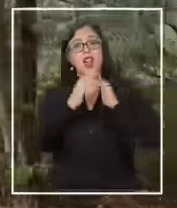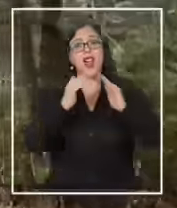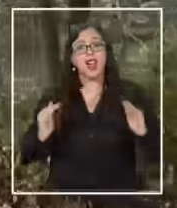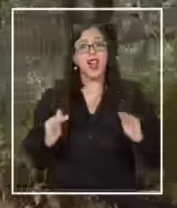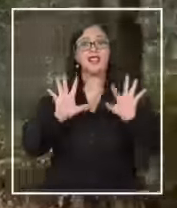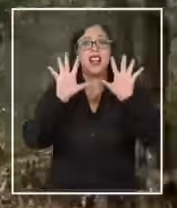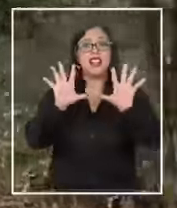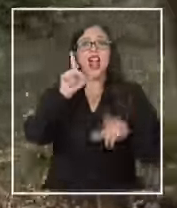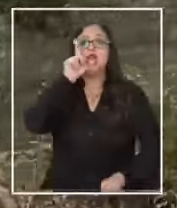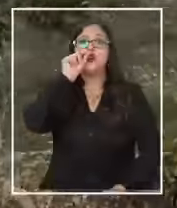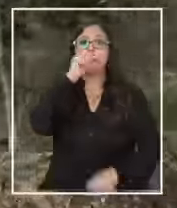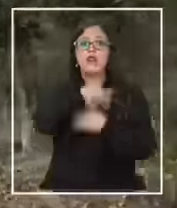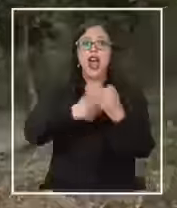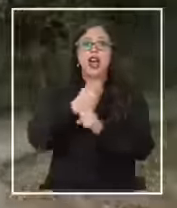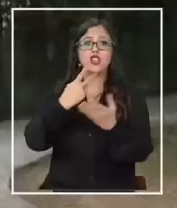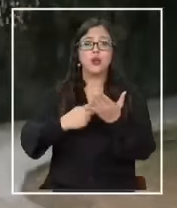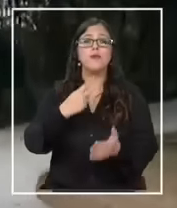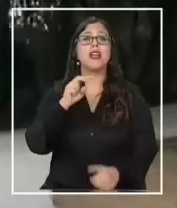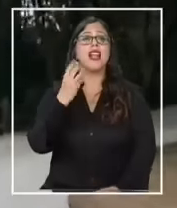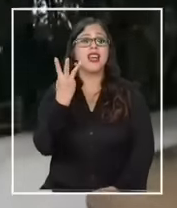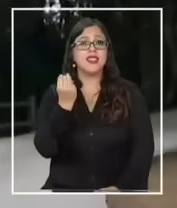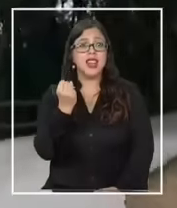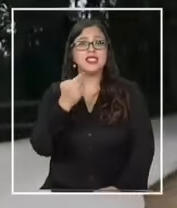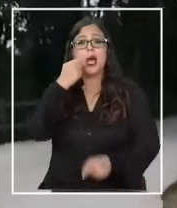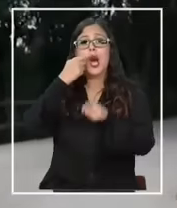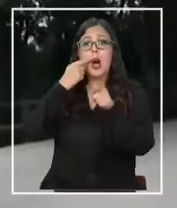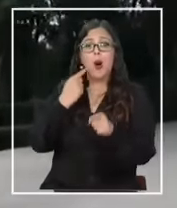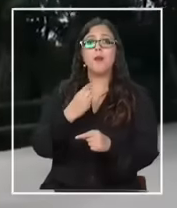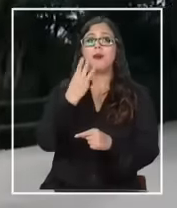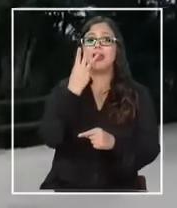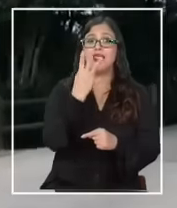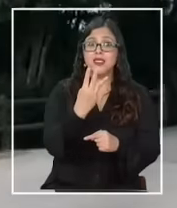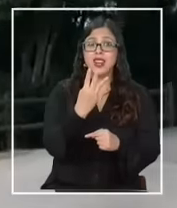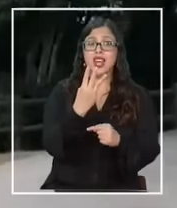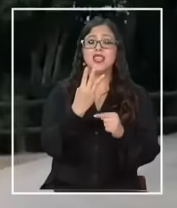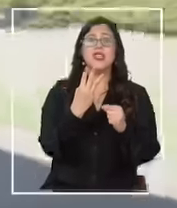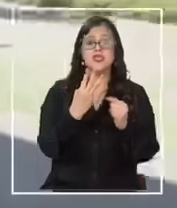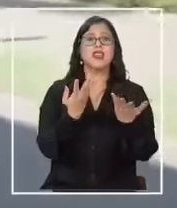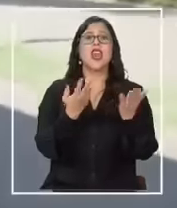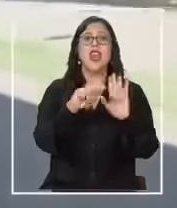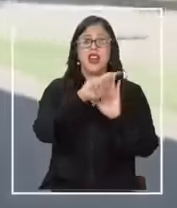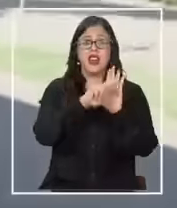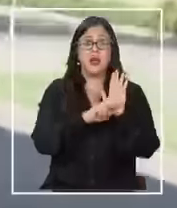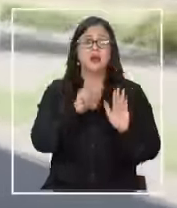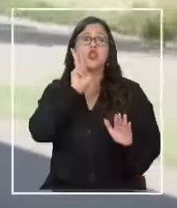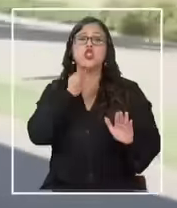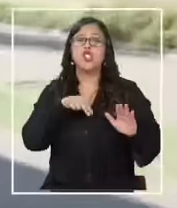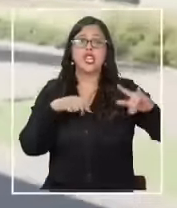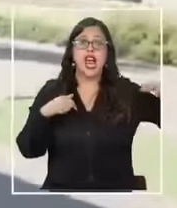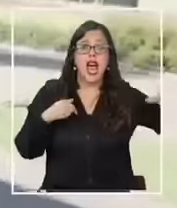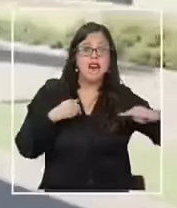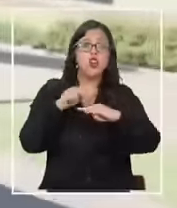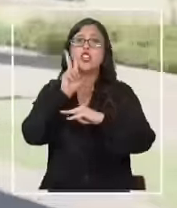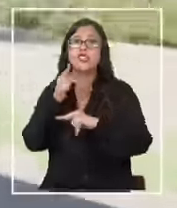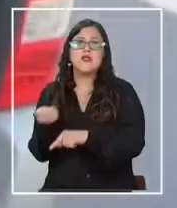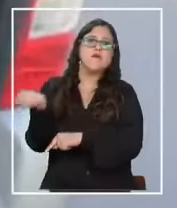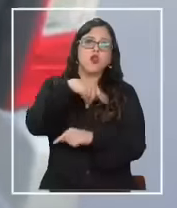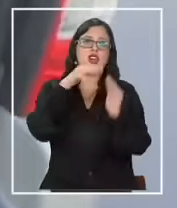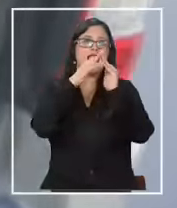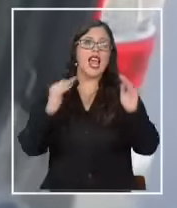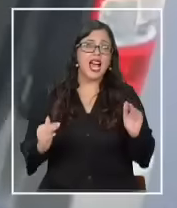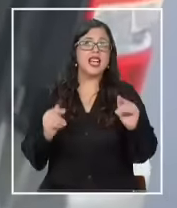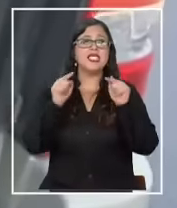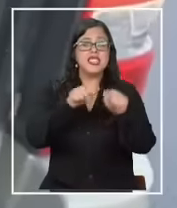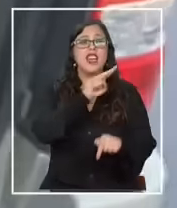el 10 de octubre de 2013 Thor estableció tres simples pero estrictas reglas sin aviones sin regresar a casa y pasar